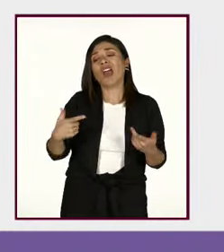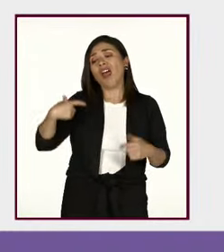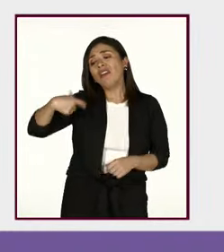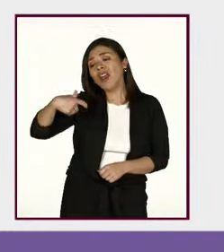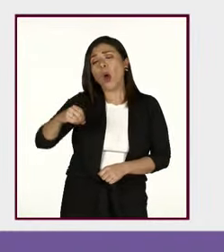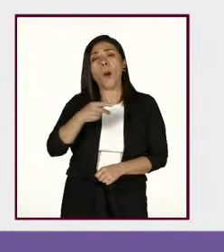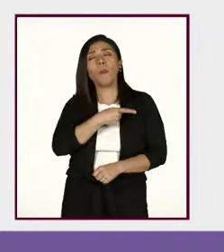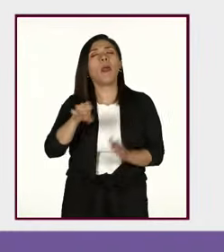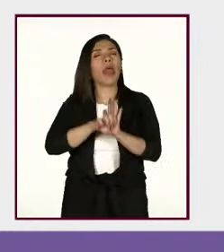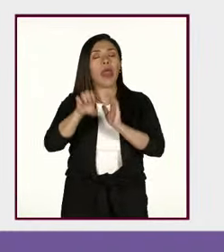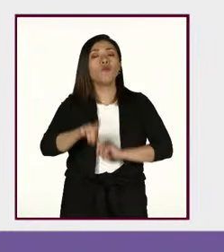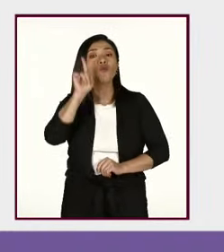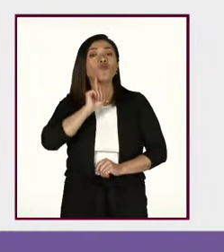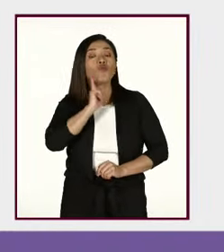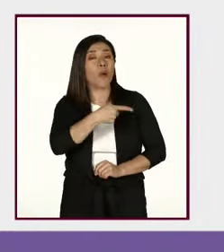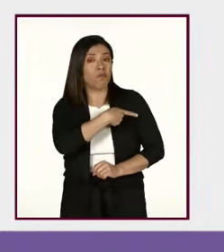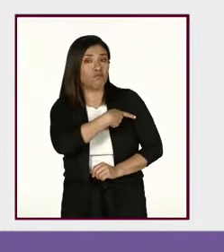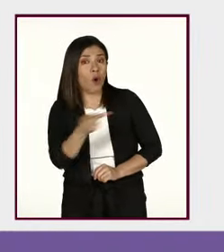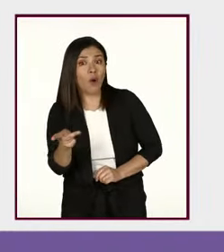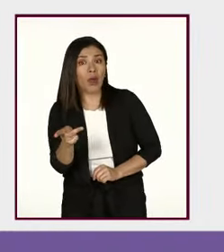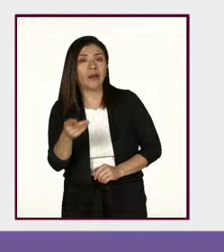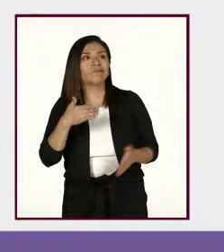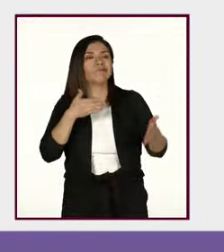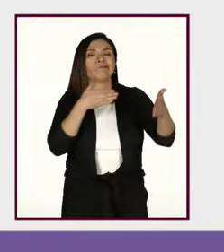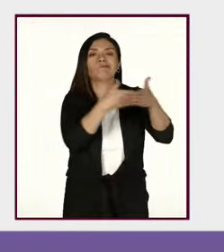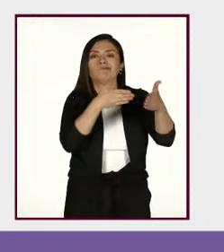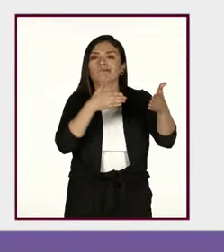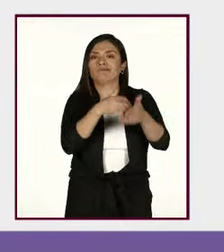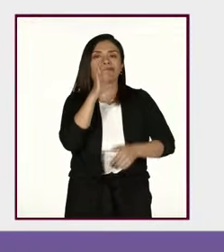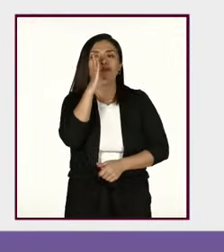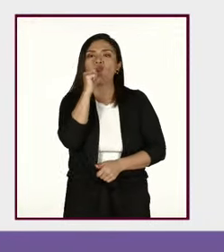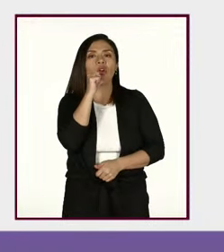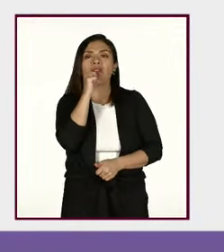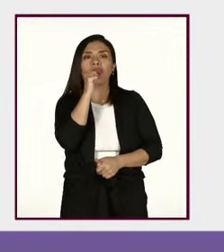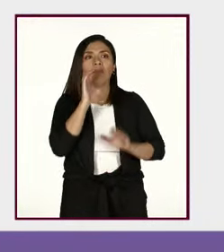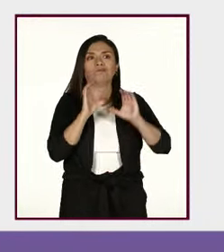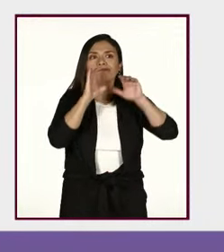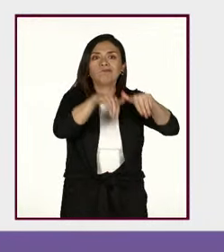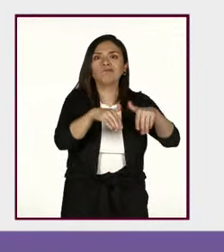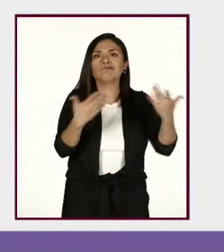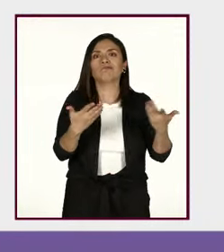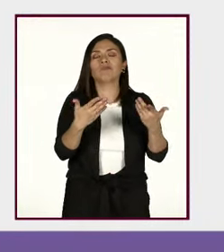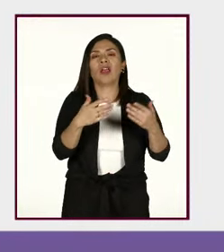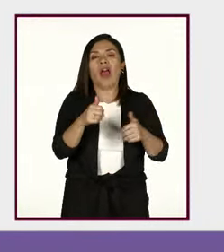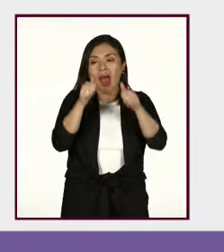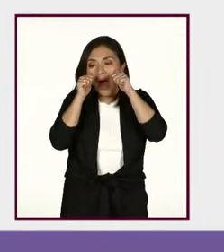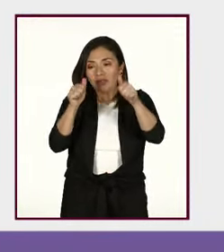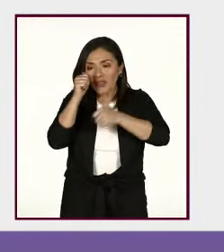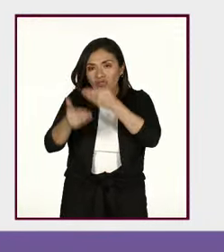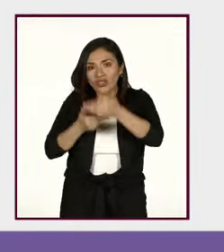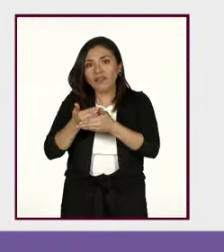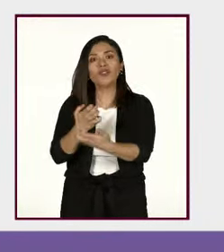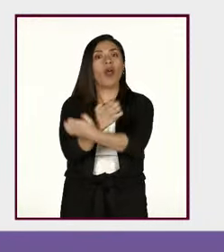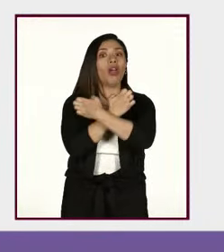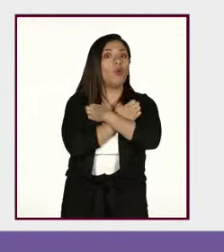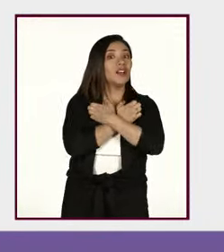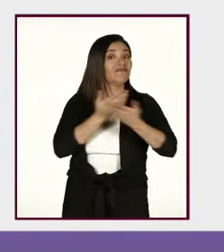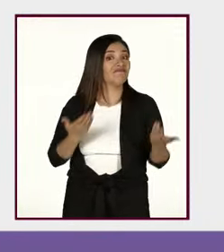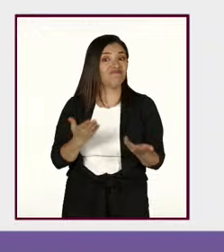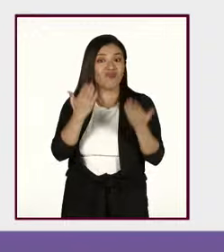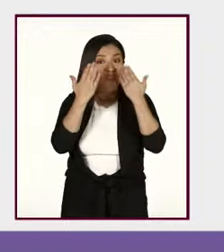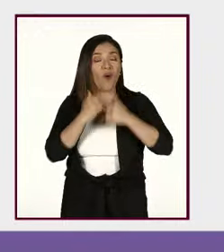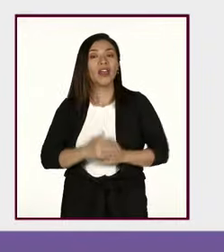decir, una mujer pobre tiene menos posibilidades de acceder a ciertos servicios, a la educación, por ejemplo.